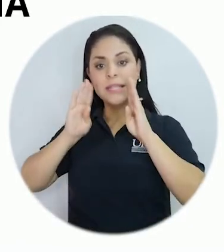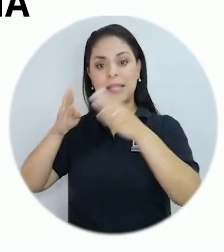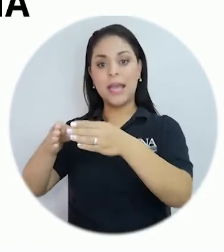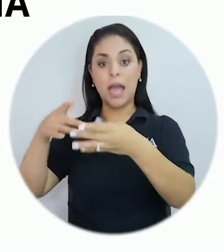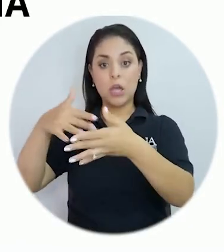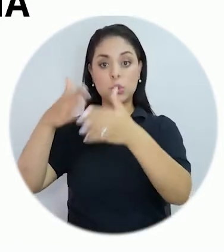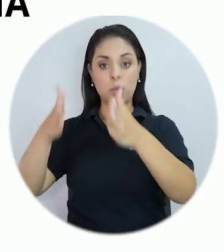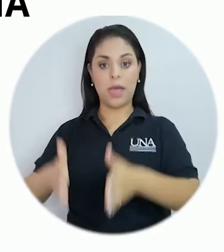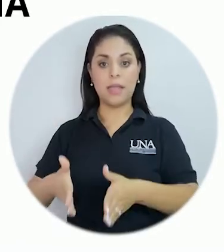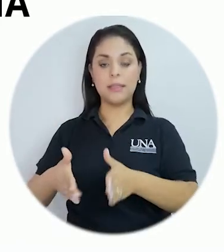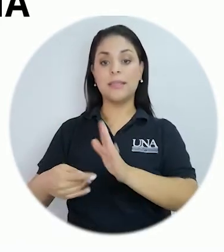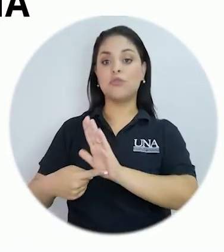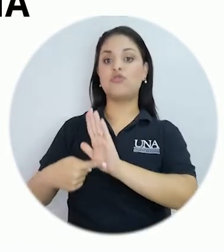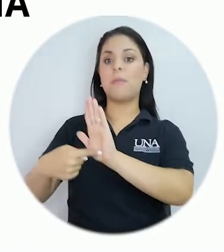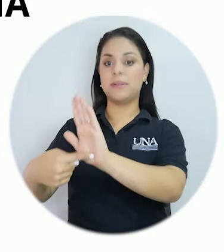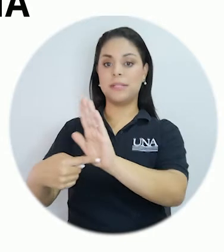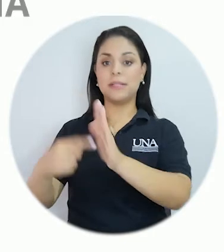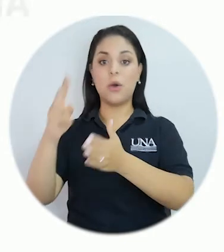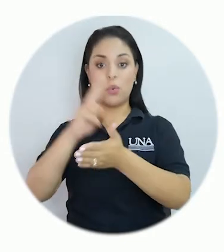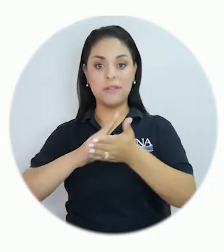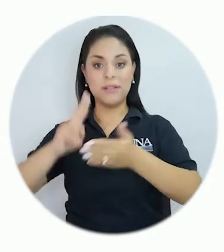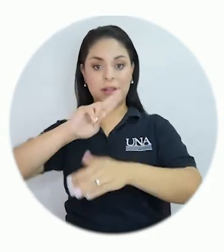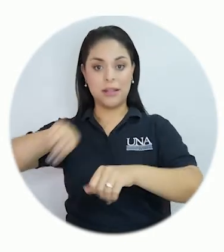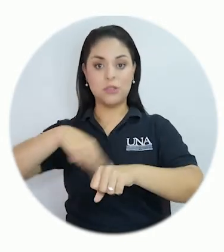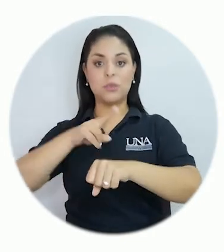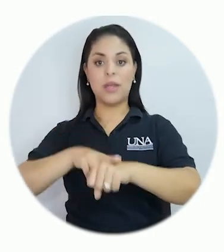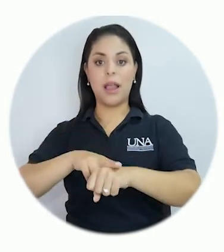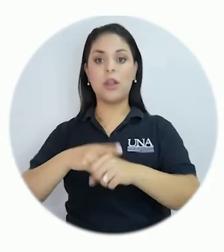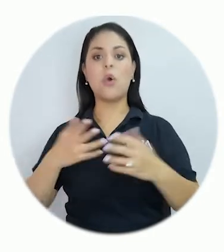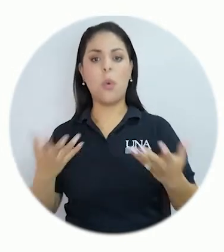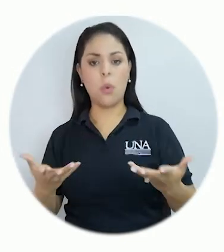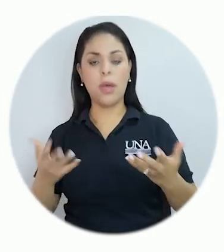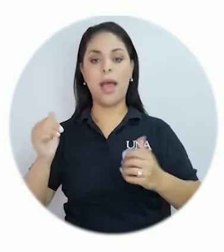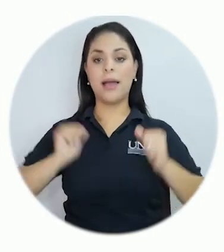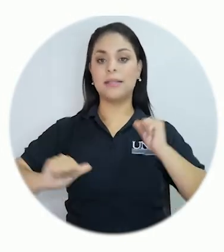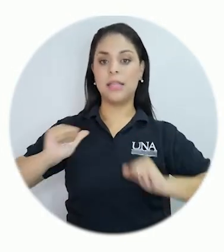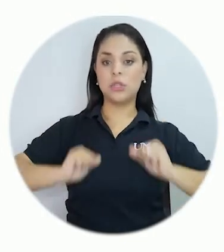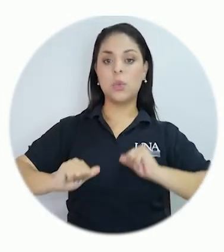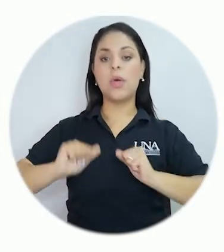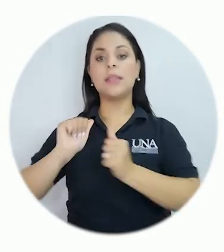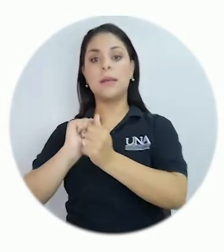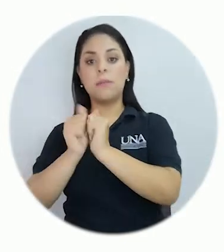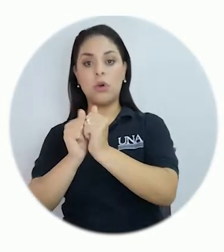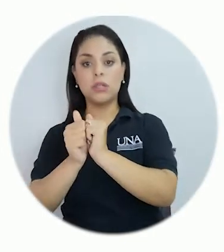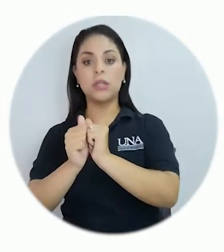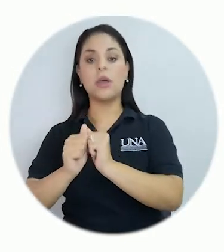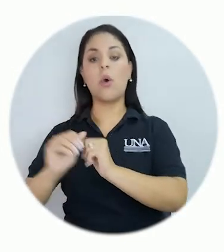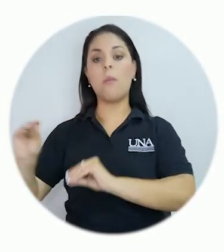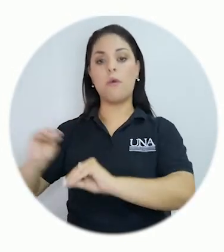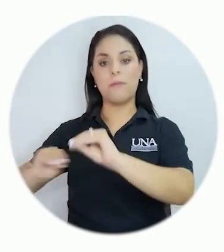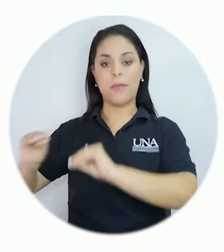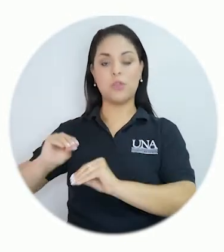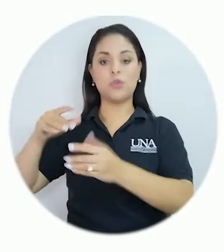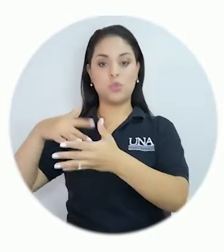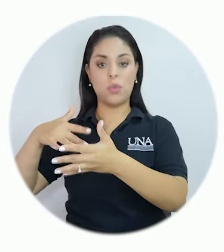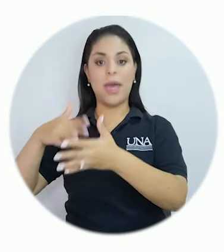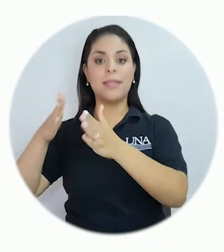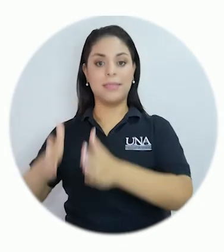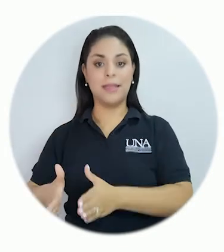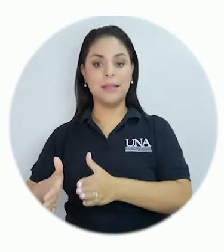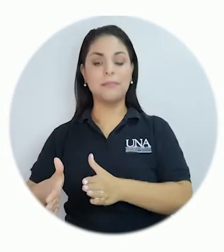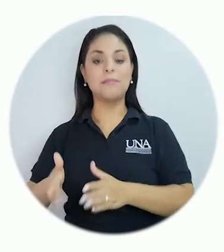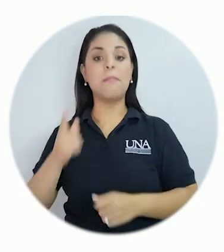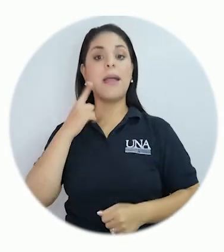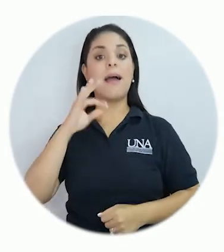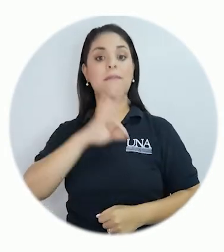estudiantado que representa a la Universidad Nacional en el campo artístico, el deportivo y el movimiento estudiantil.